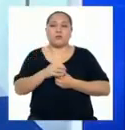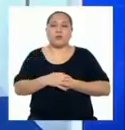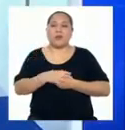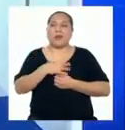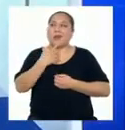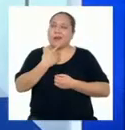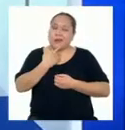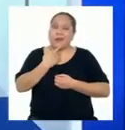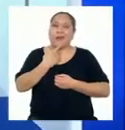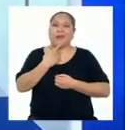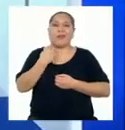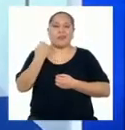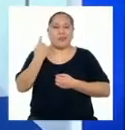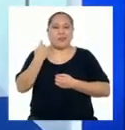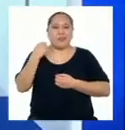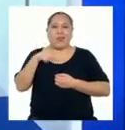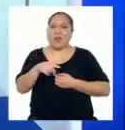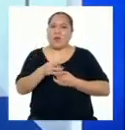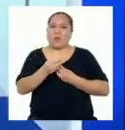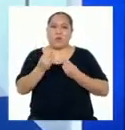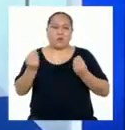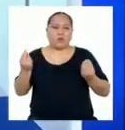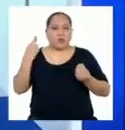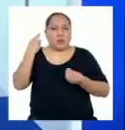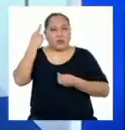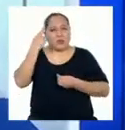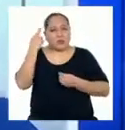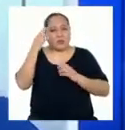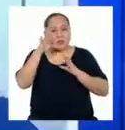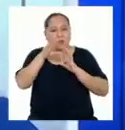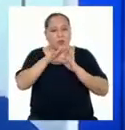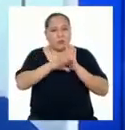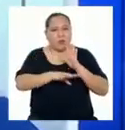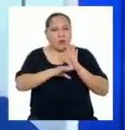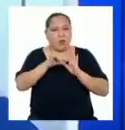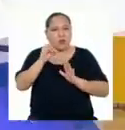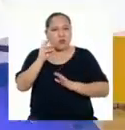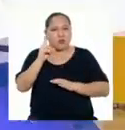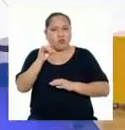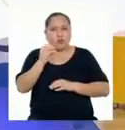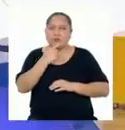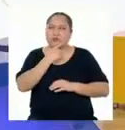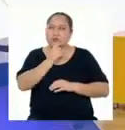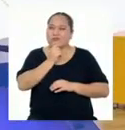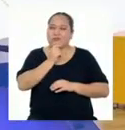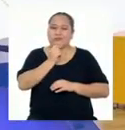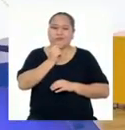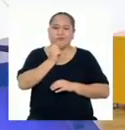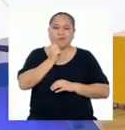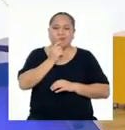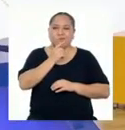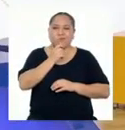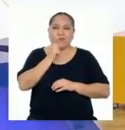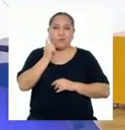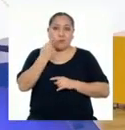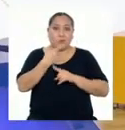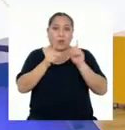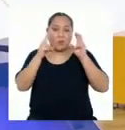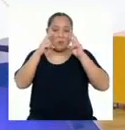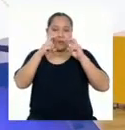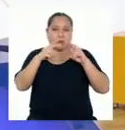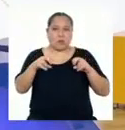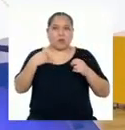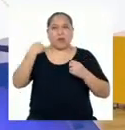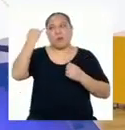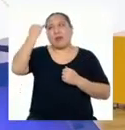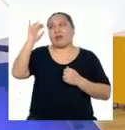Ah, entonces hay varias causas para la deficiencia de yodo. Pero, para fines analíticos, digamos